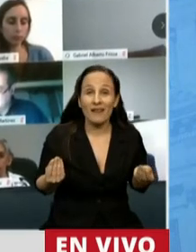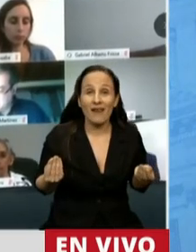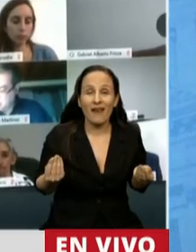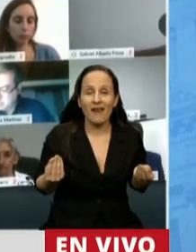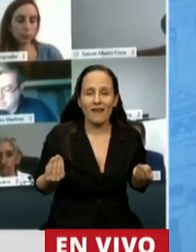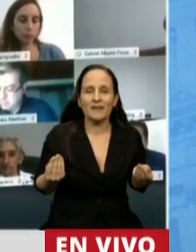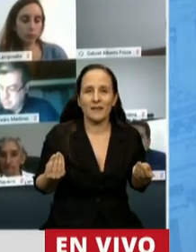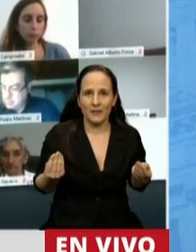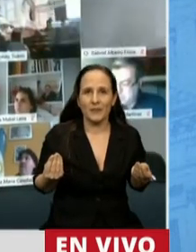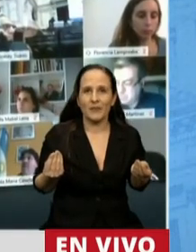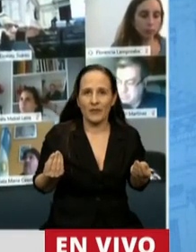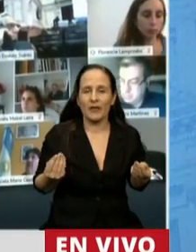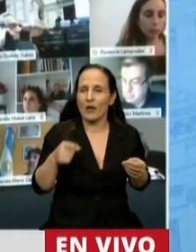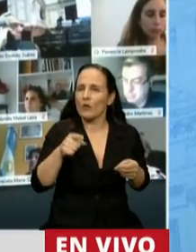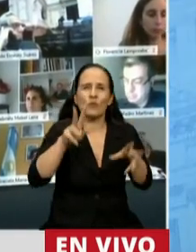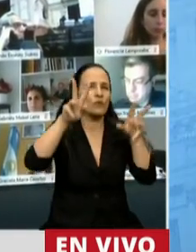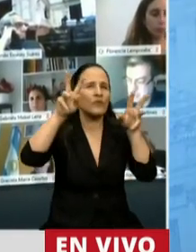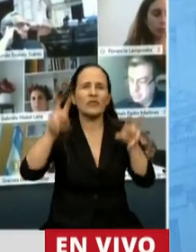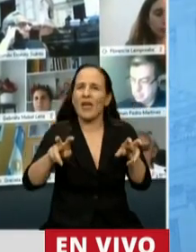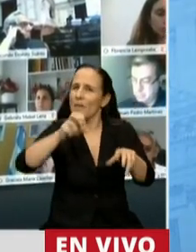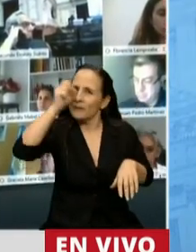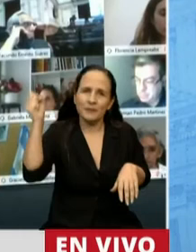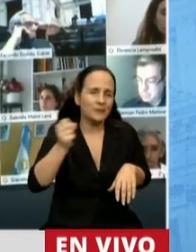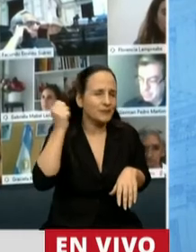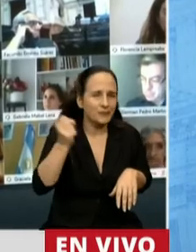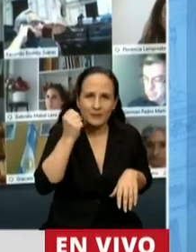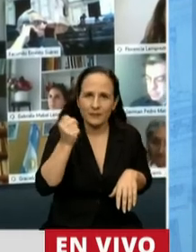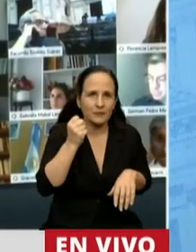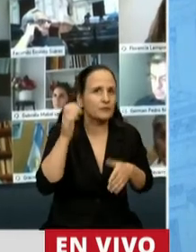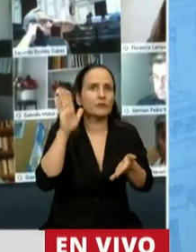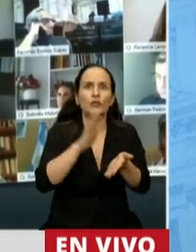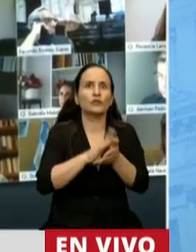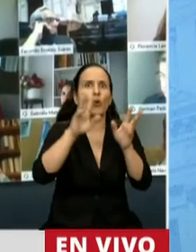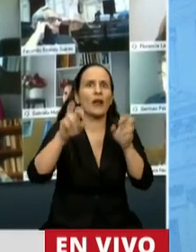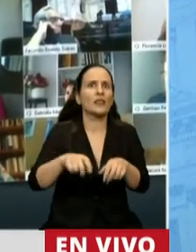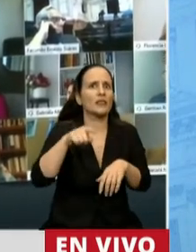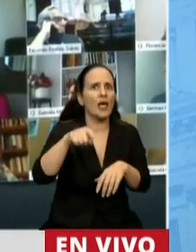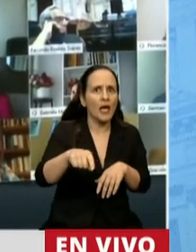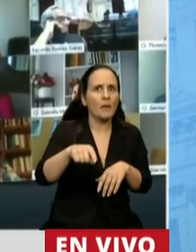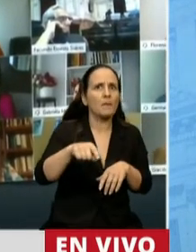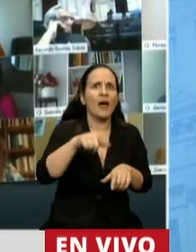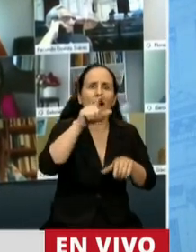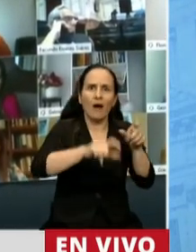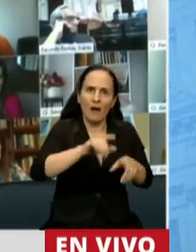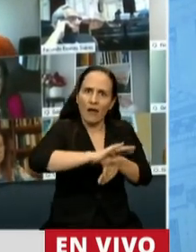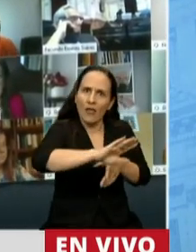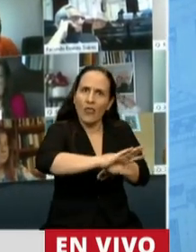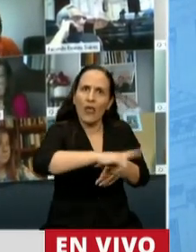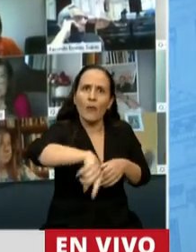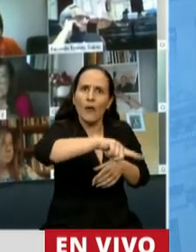ocupando un punto clave, que es el tratamiento de los acreedores nacionales.